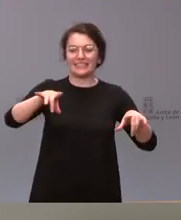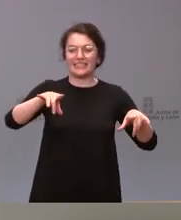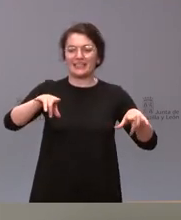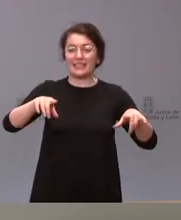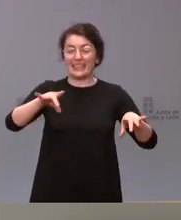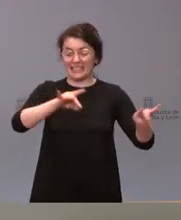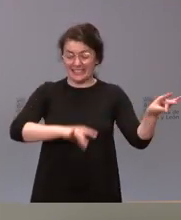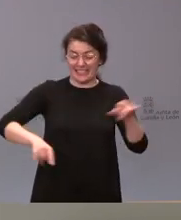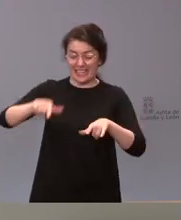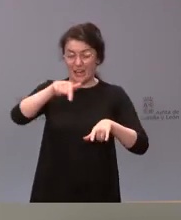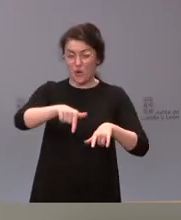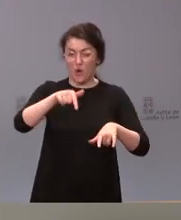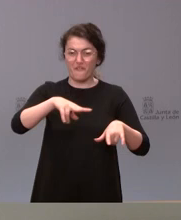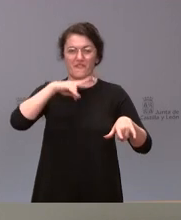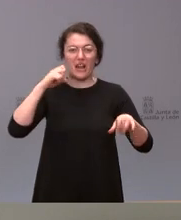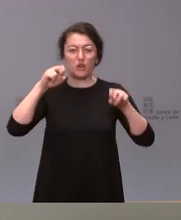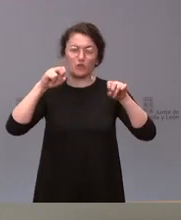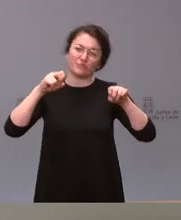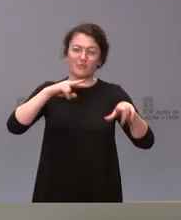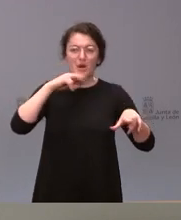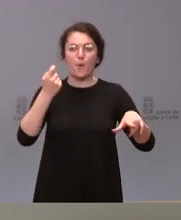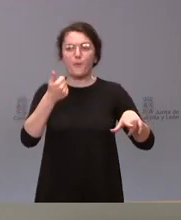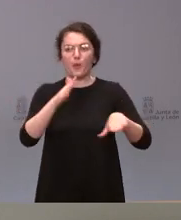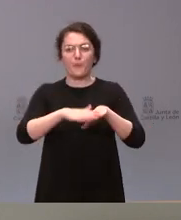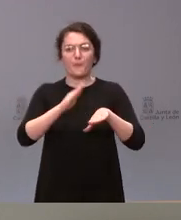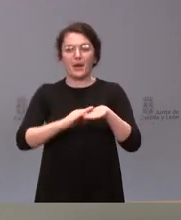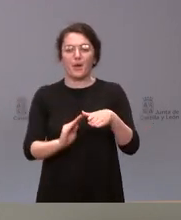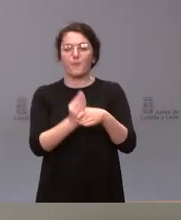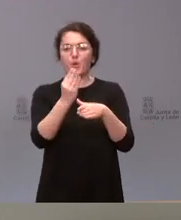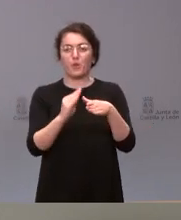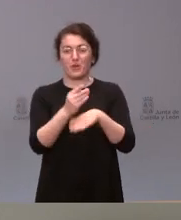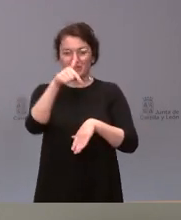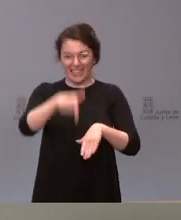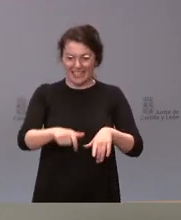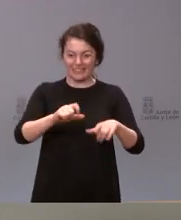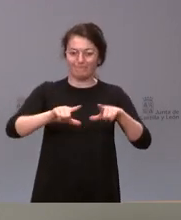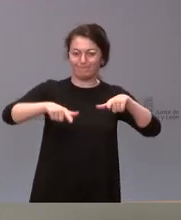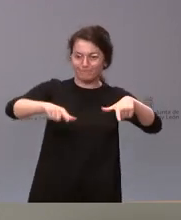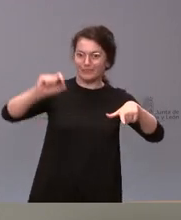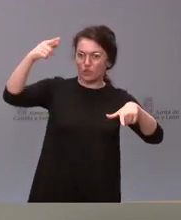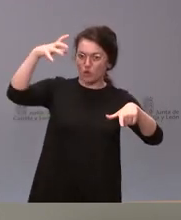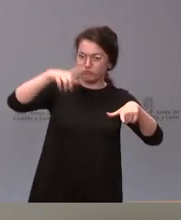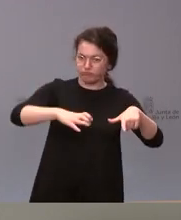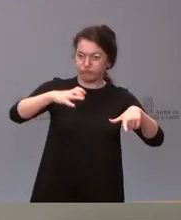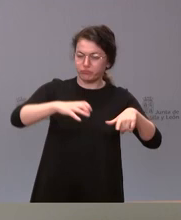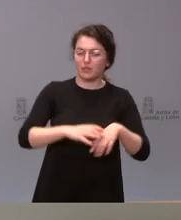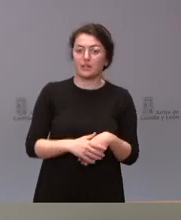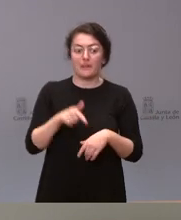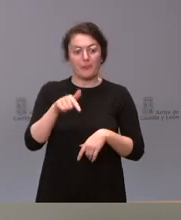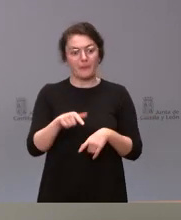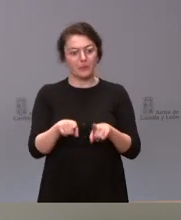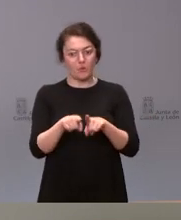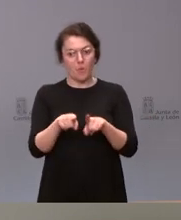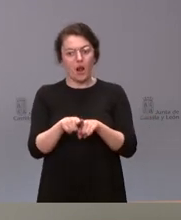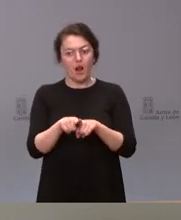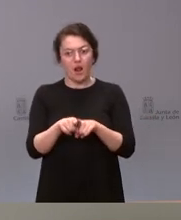valor desde el punto de vista de producción agraria y este es un elemento a considerar en todo el proceso de decisión saben ustedes